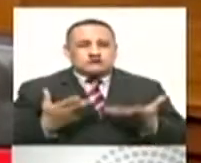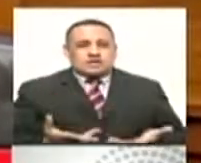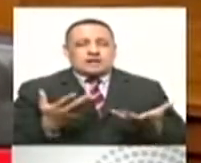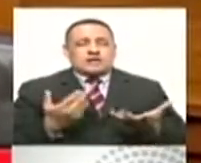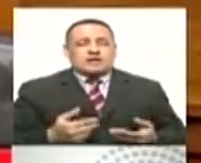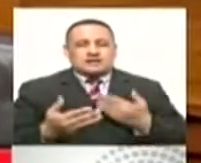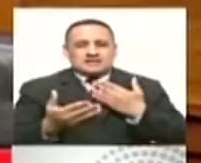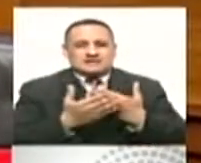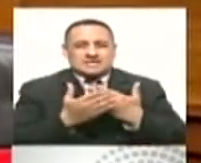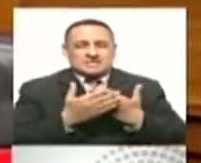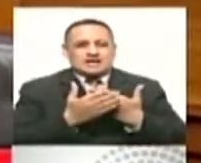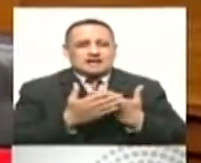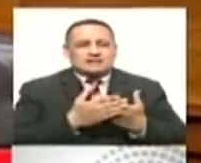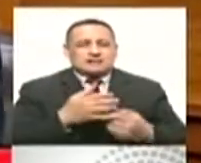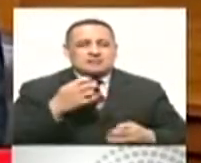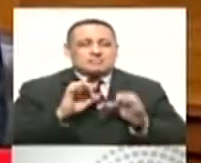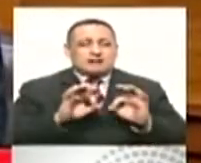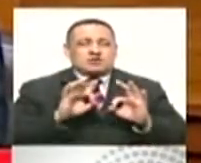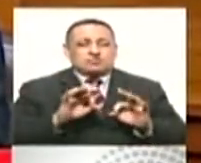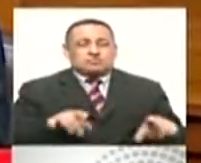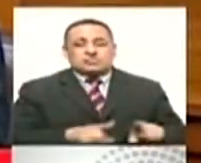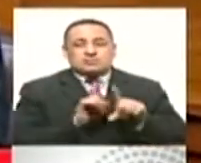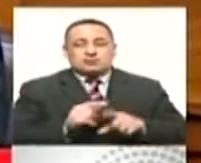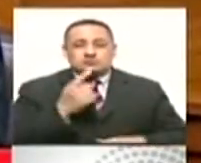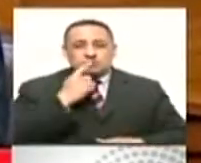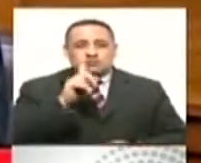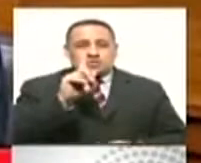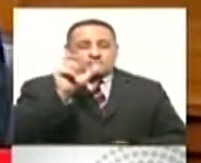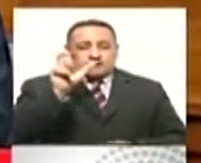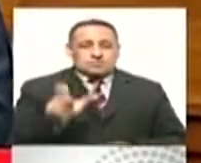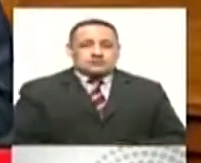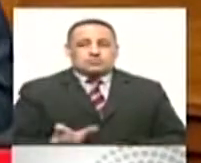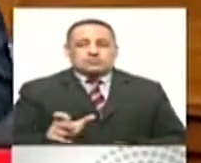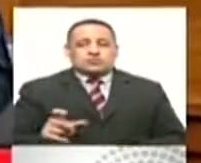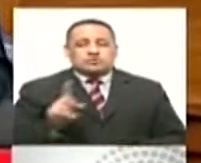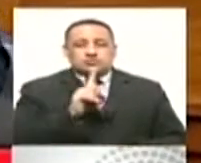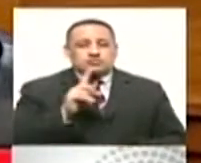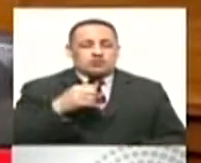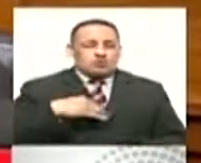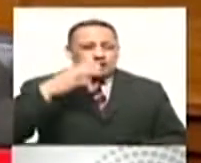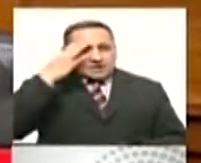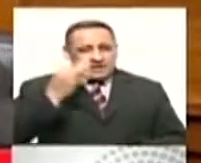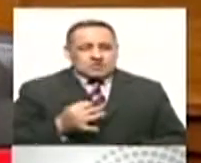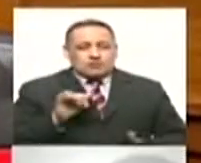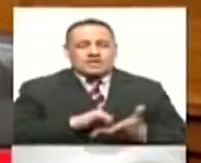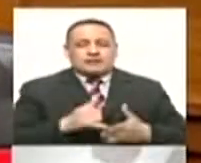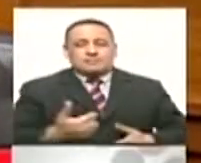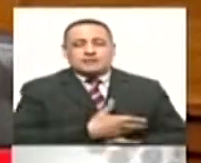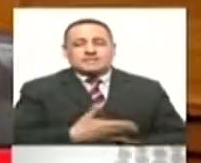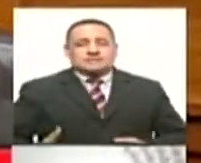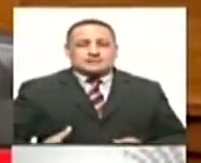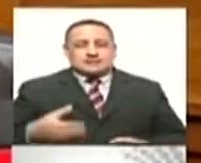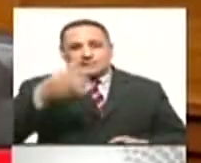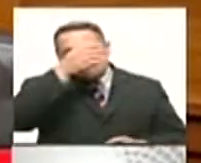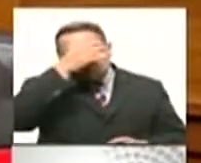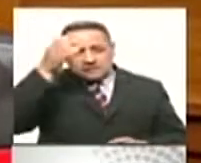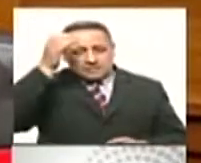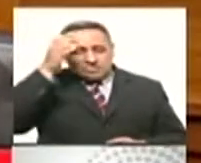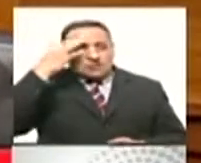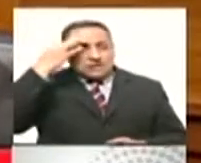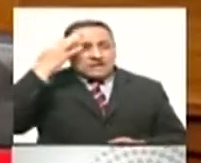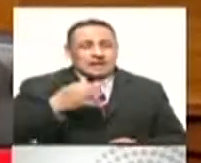mostrado para recibir el apoyo del sector privado. Y en el caso, por ejemplo, de Tacna, de Moquegua, incluso de